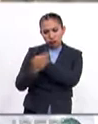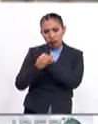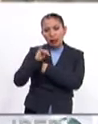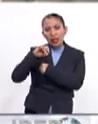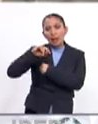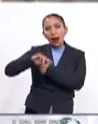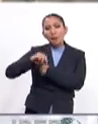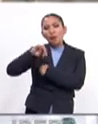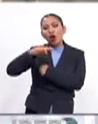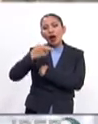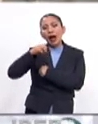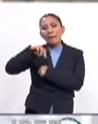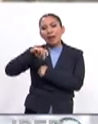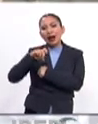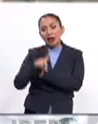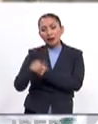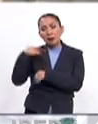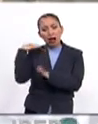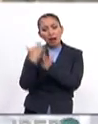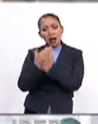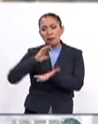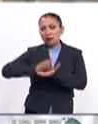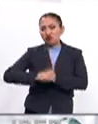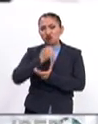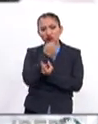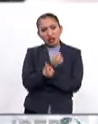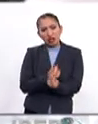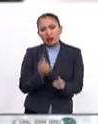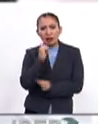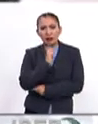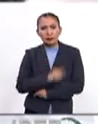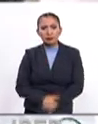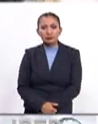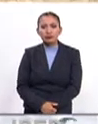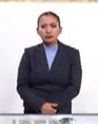Iman Mohamed Yusuf Zay, para acabar con el matrimonio infantil.